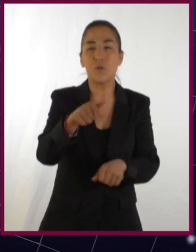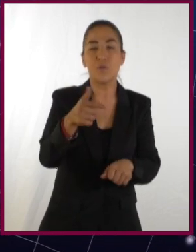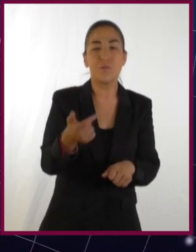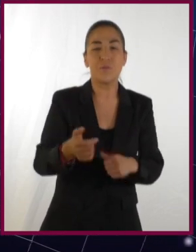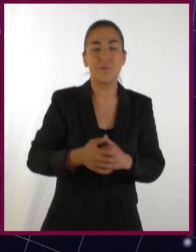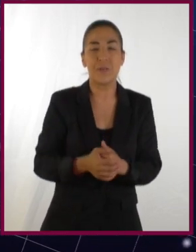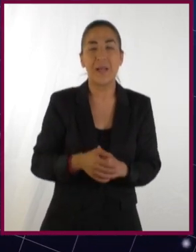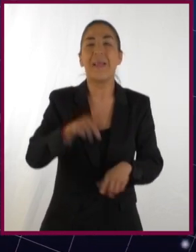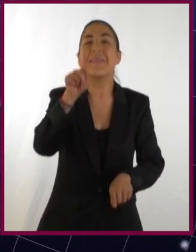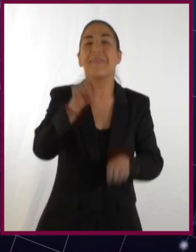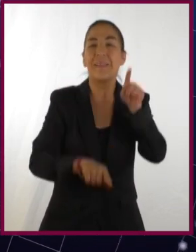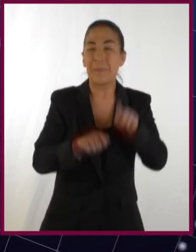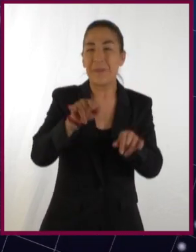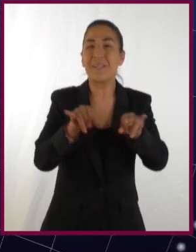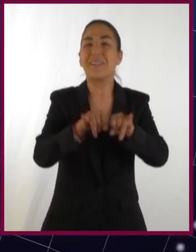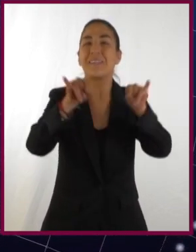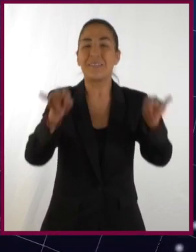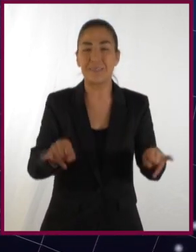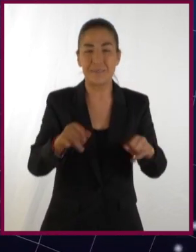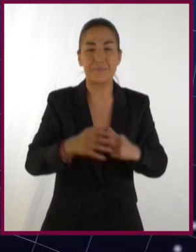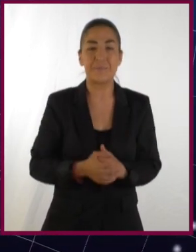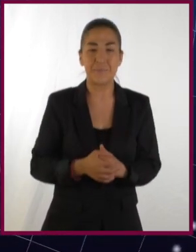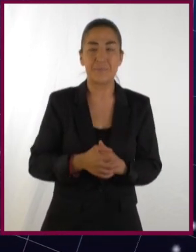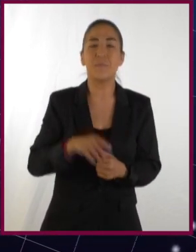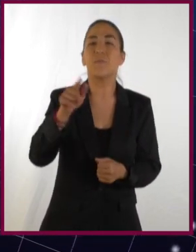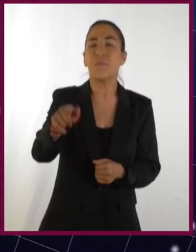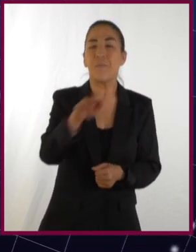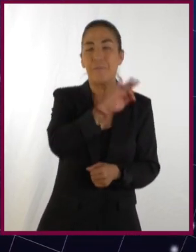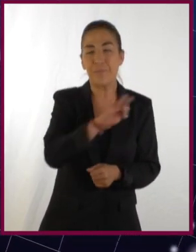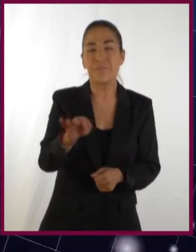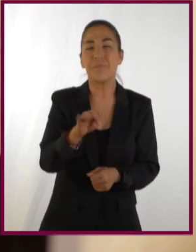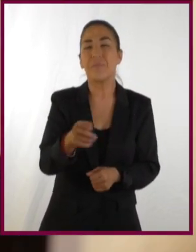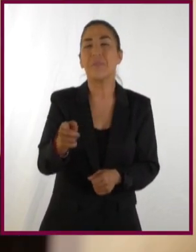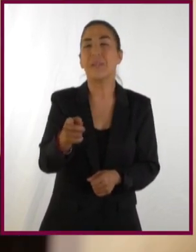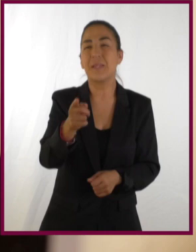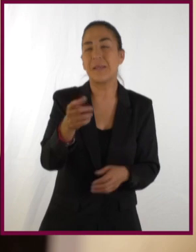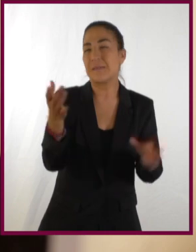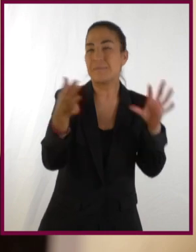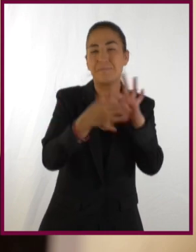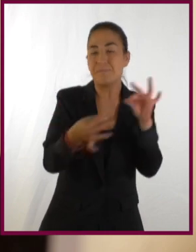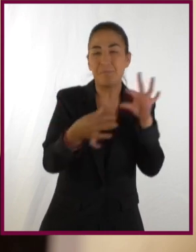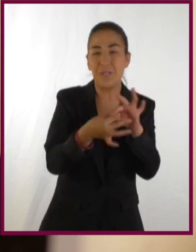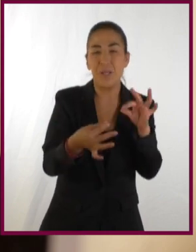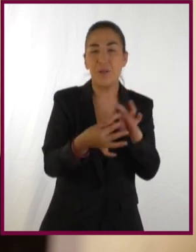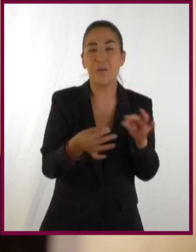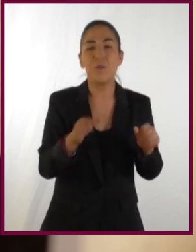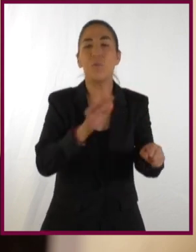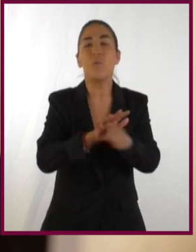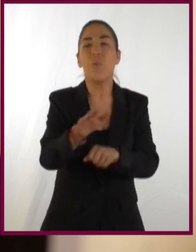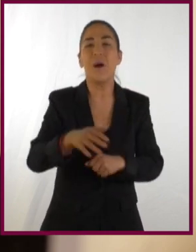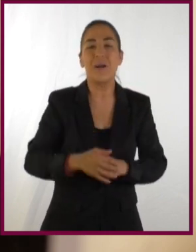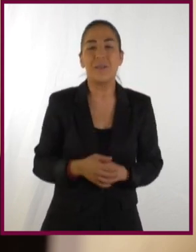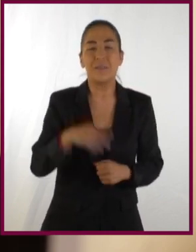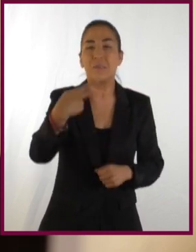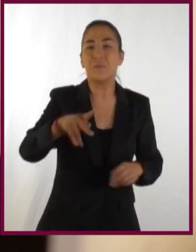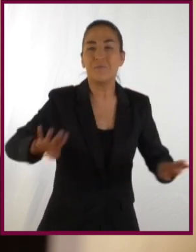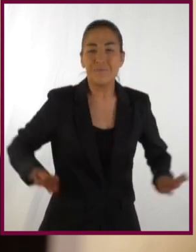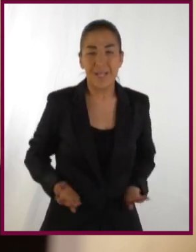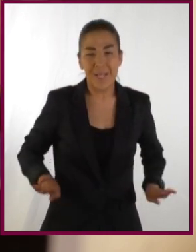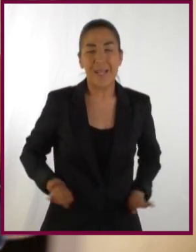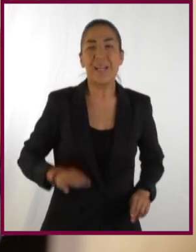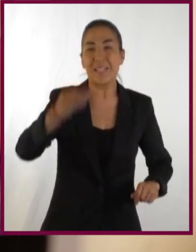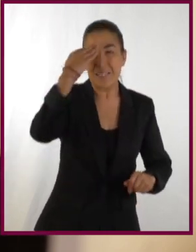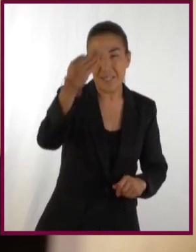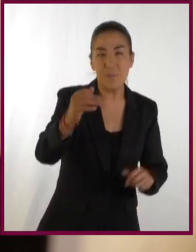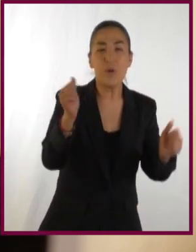que es un promedio. Ya sabemos que va a variar la distancia. Edith, ¿podrías explicarnos cuál es